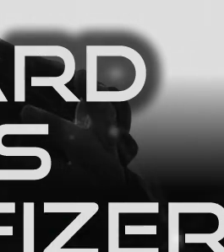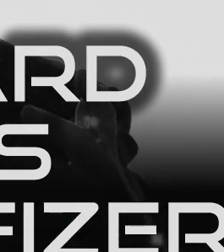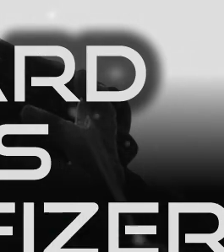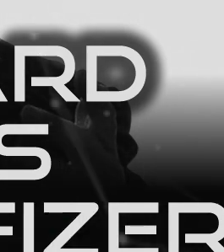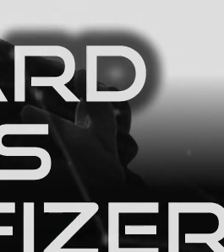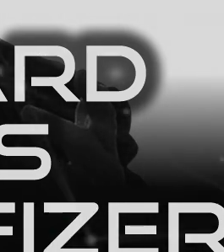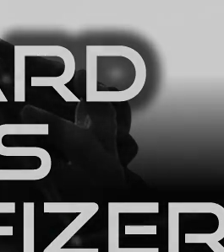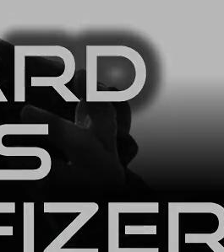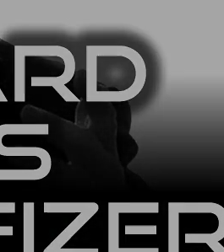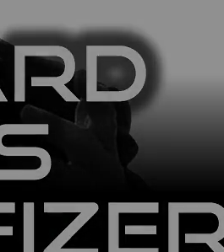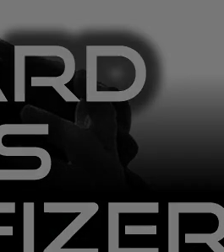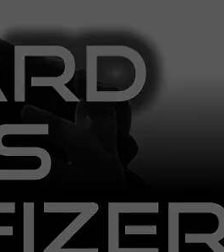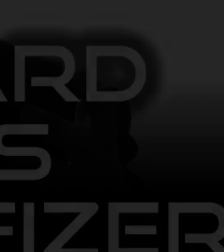Gracias. Gracias.